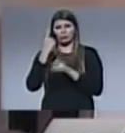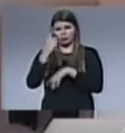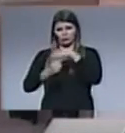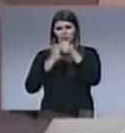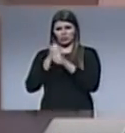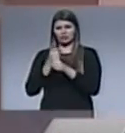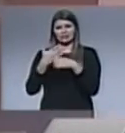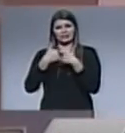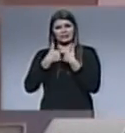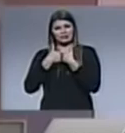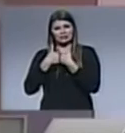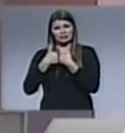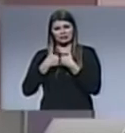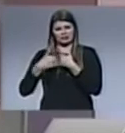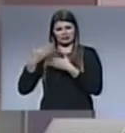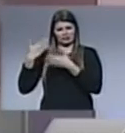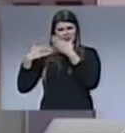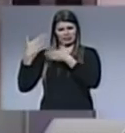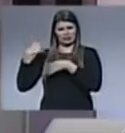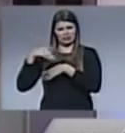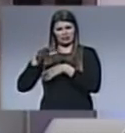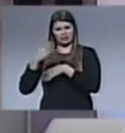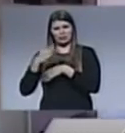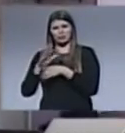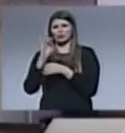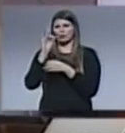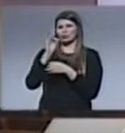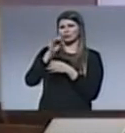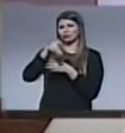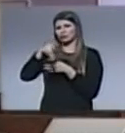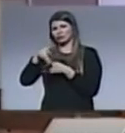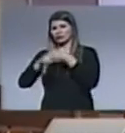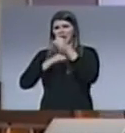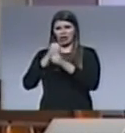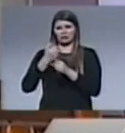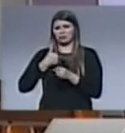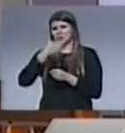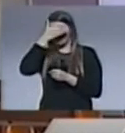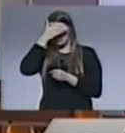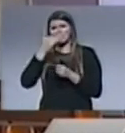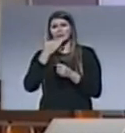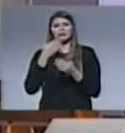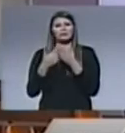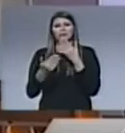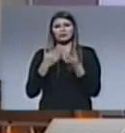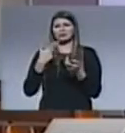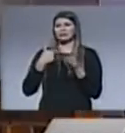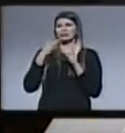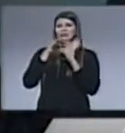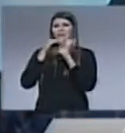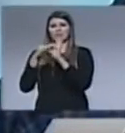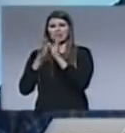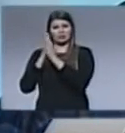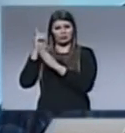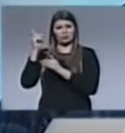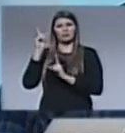Y sentía ya desde los ocho, nueve años, siendo mundano, sentía algo en relación a las cosas de